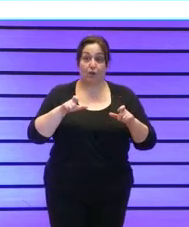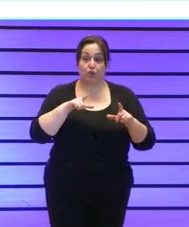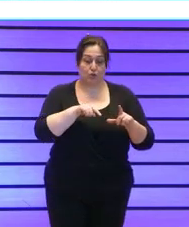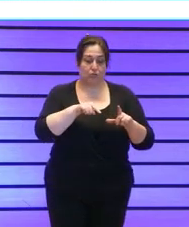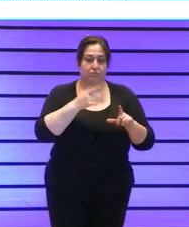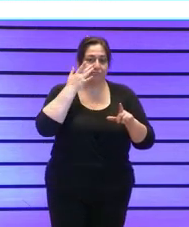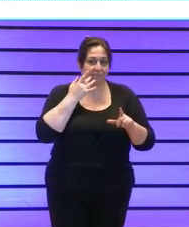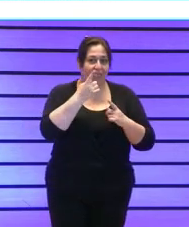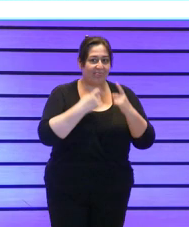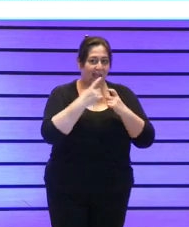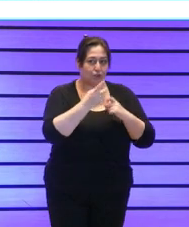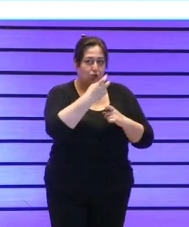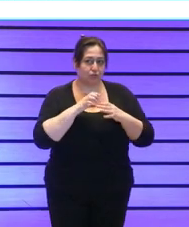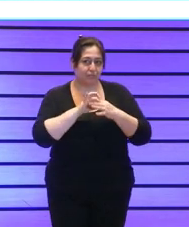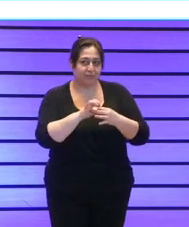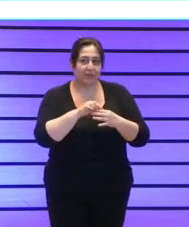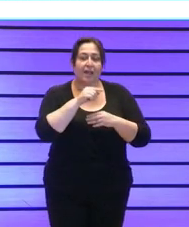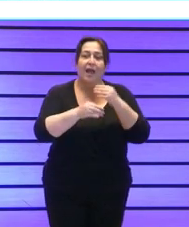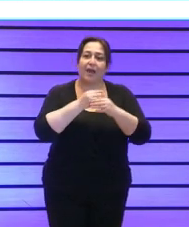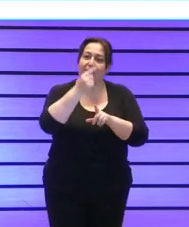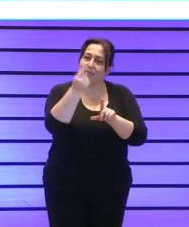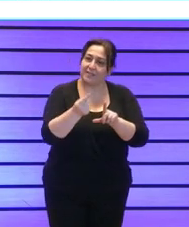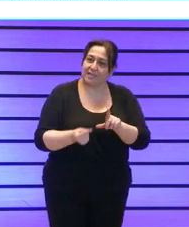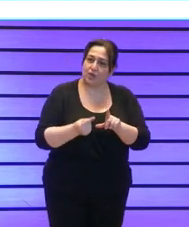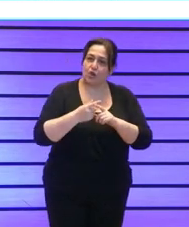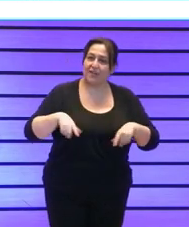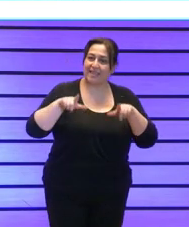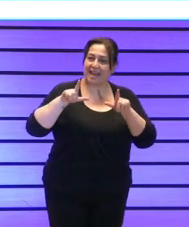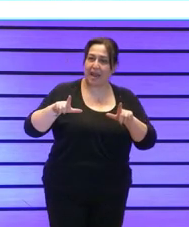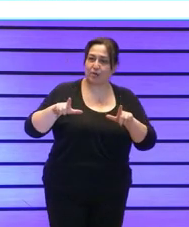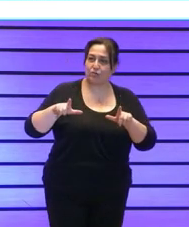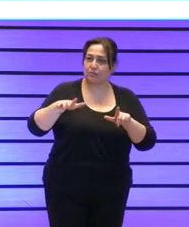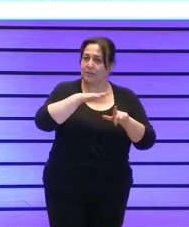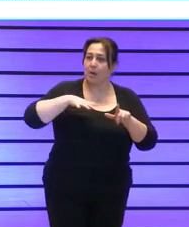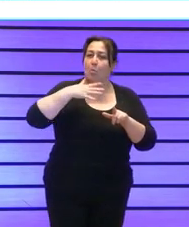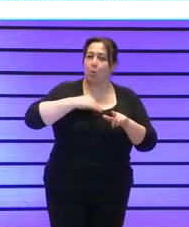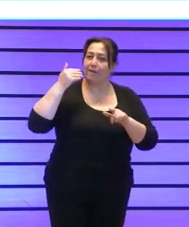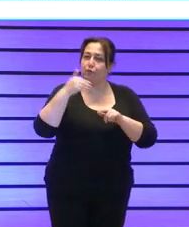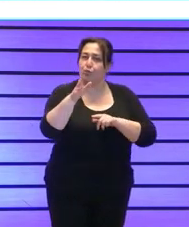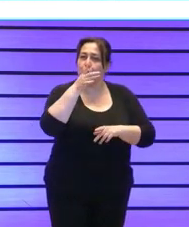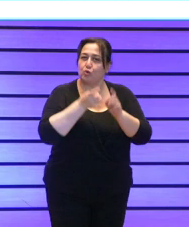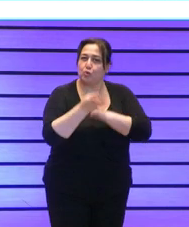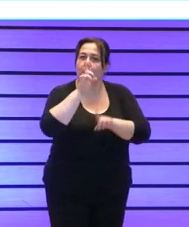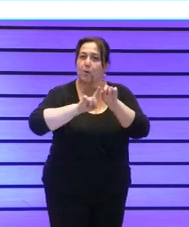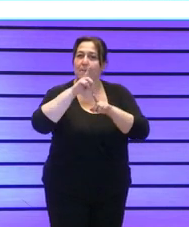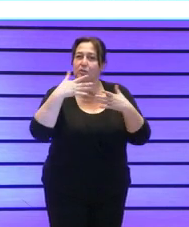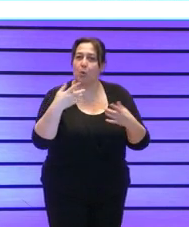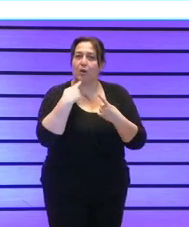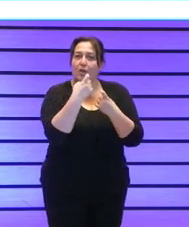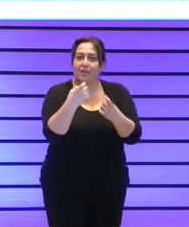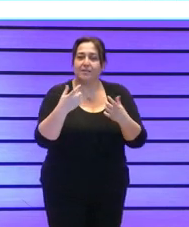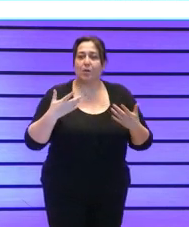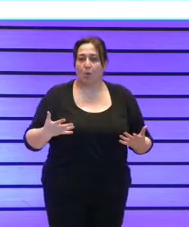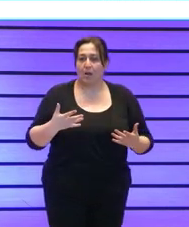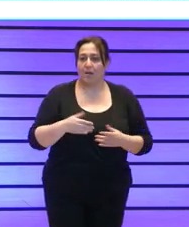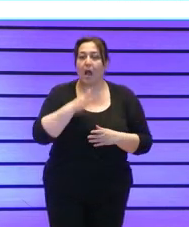en rigor en datos hicimos un diseño de escenarios de lo que podía pasar y de lo que necesitábamos. Ahora os lo explicaré para que se pueda entender